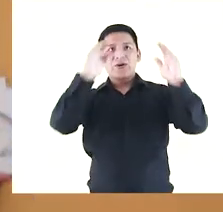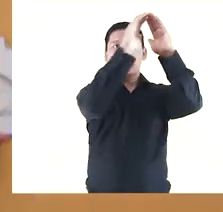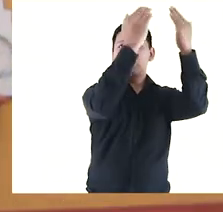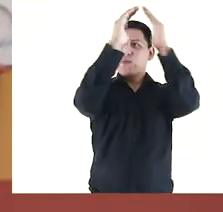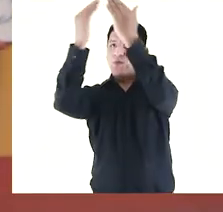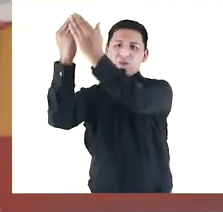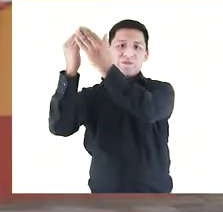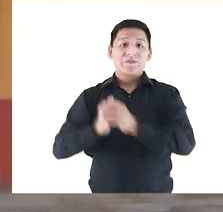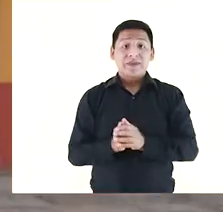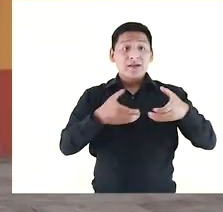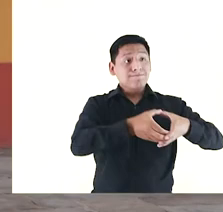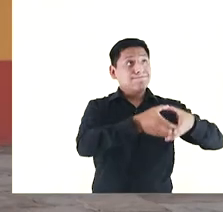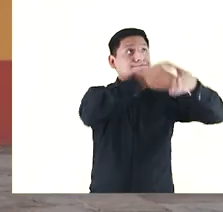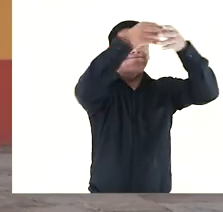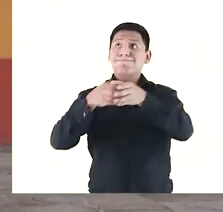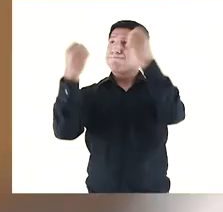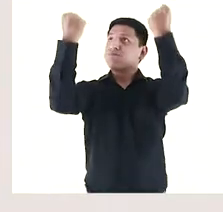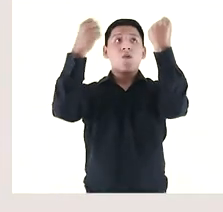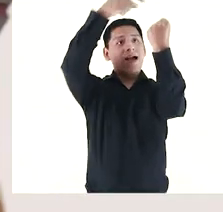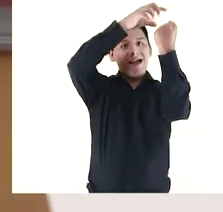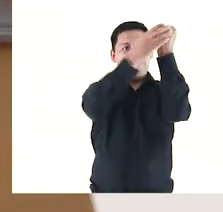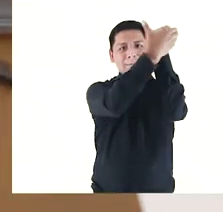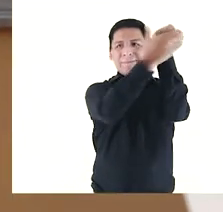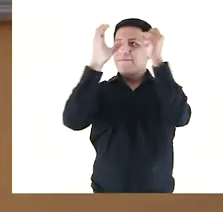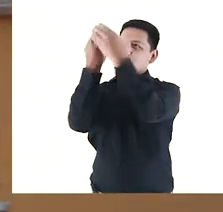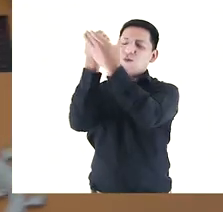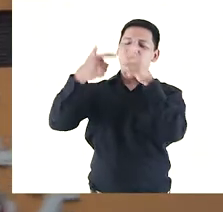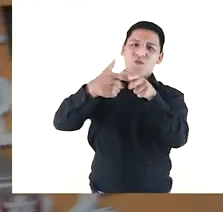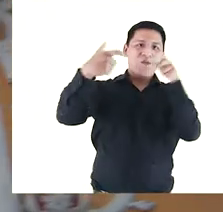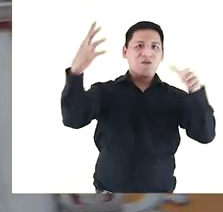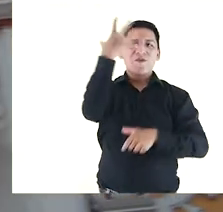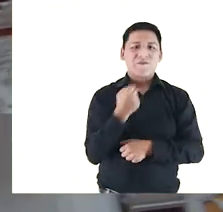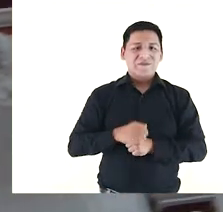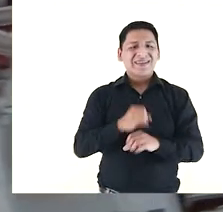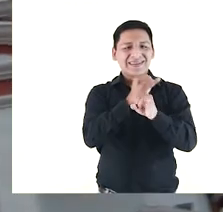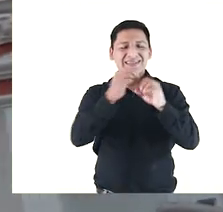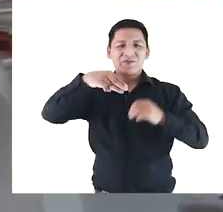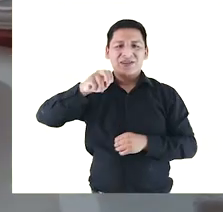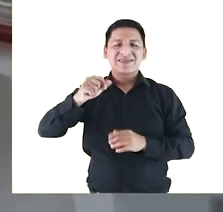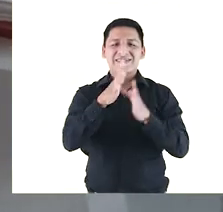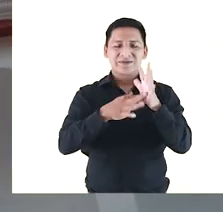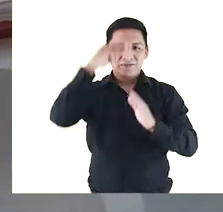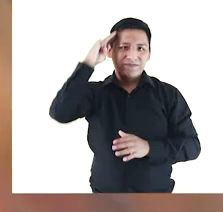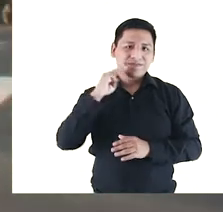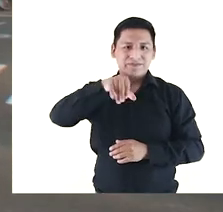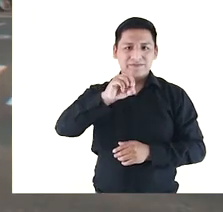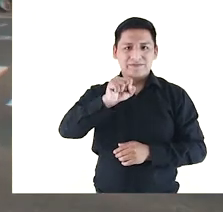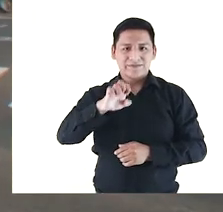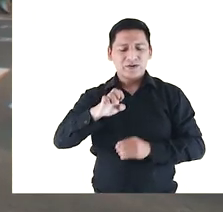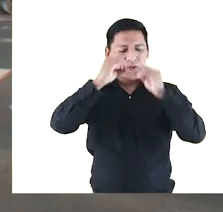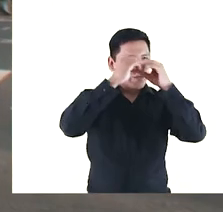XVIII, con su portada retablo y hornacinas. Y las pequeñas torres en cubo rematan una fachada de preciosa dimensión.